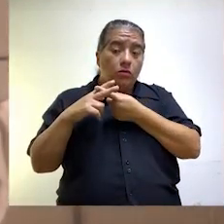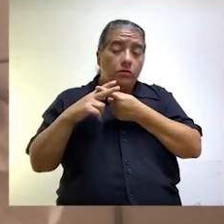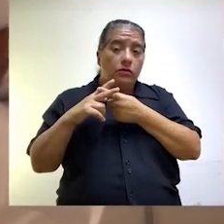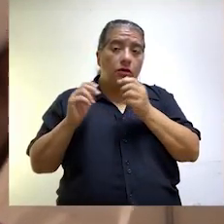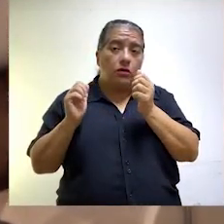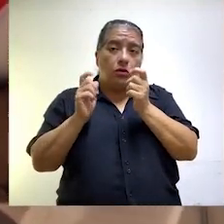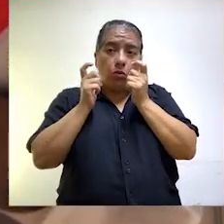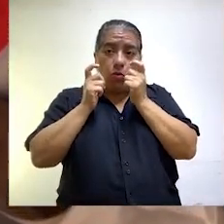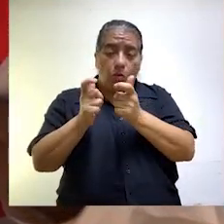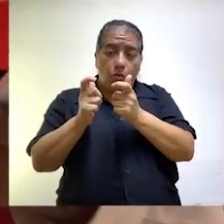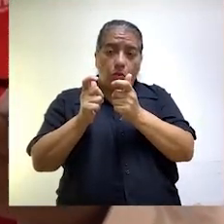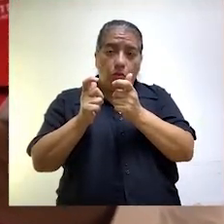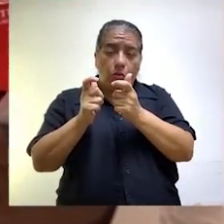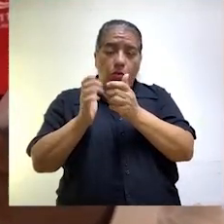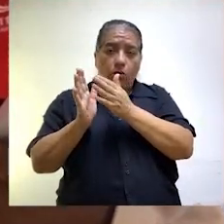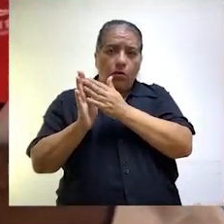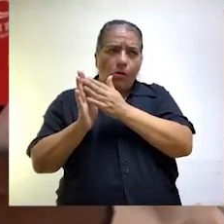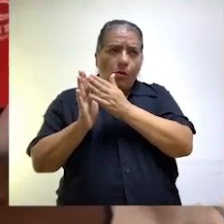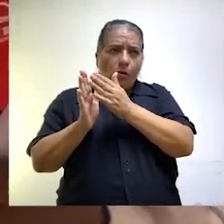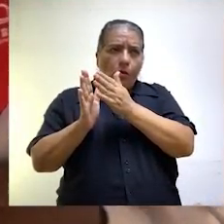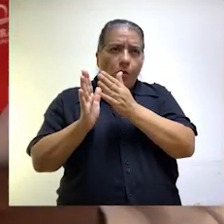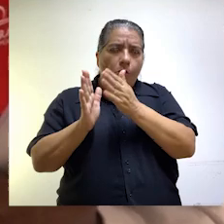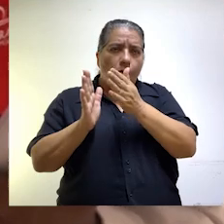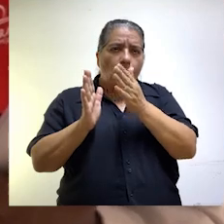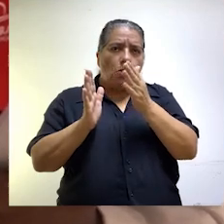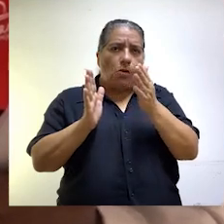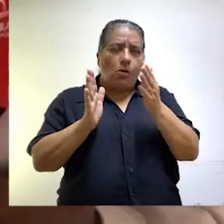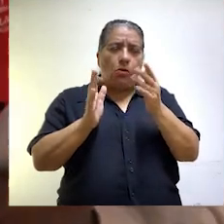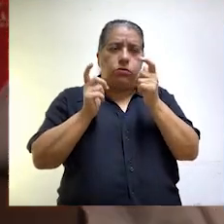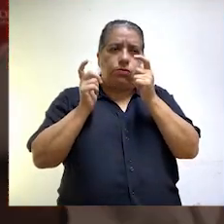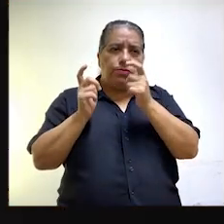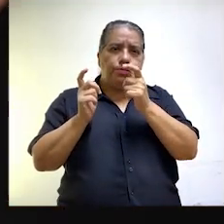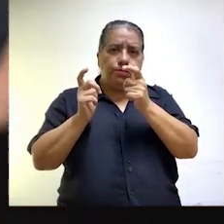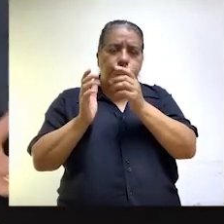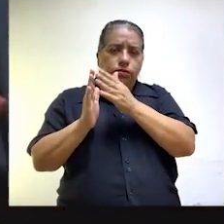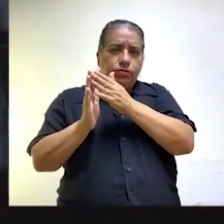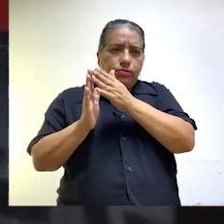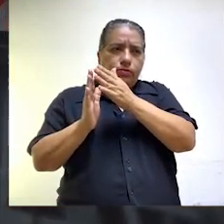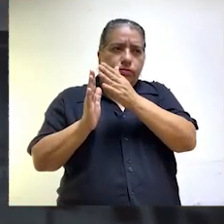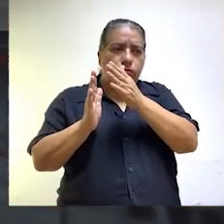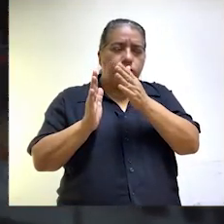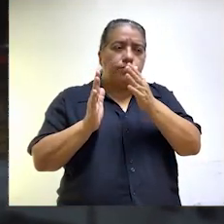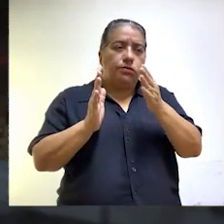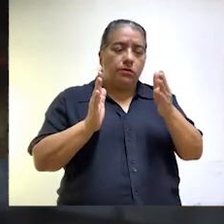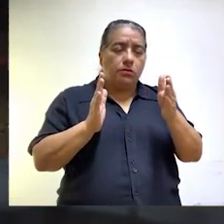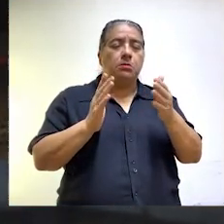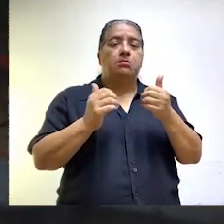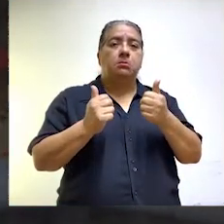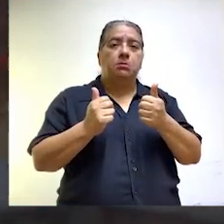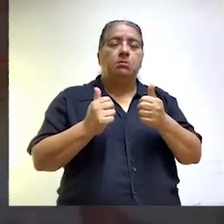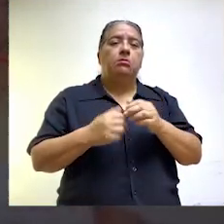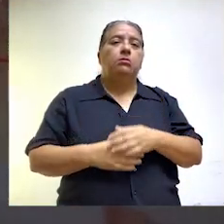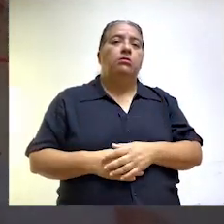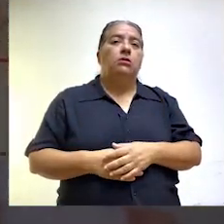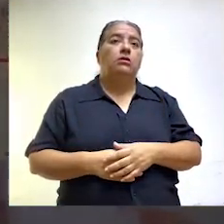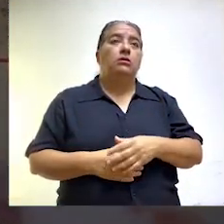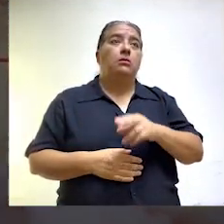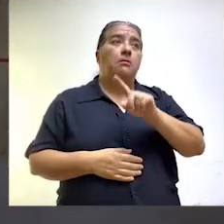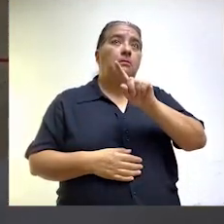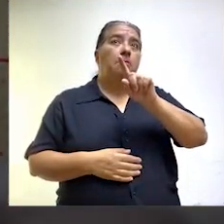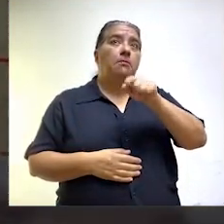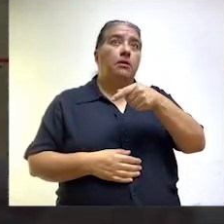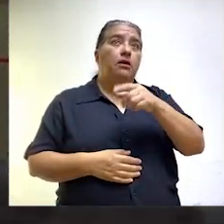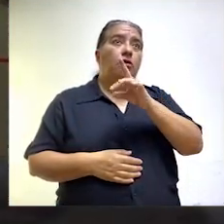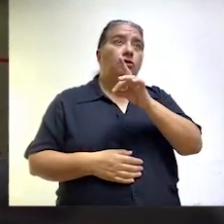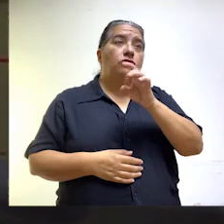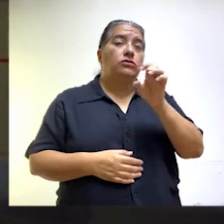porque iniciaron con el acompañamiento del control concurrente, es decir, tuvieron el acompañamiento puro, el experimento puro del acompañamiento del control concurrente, son las